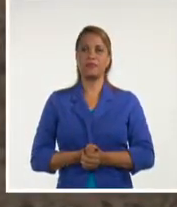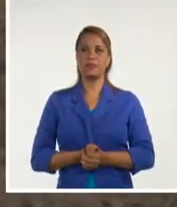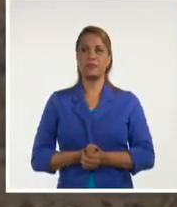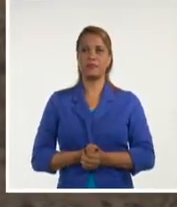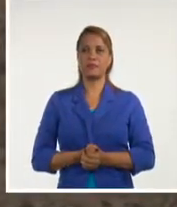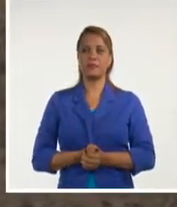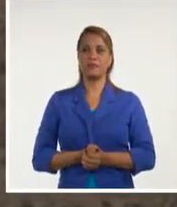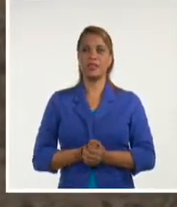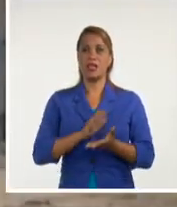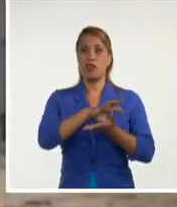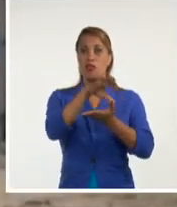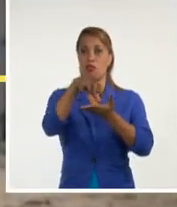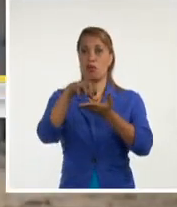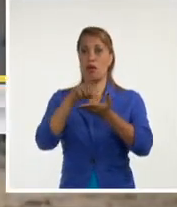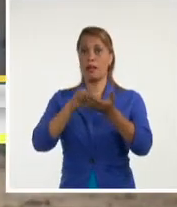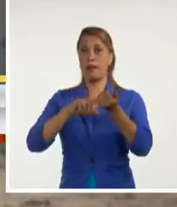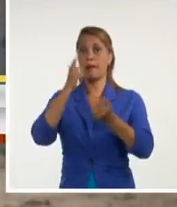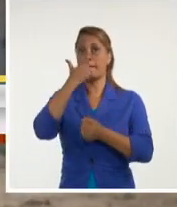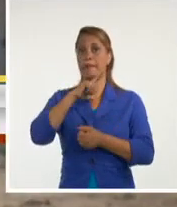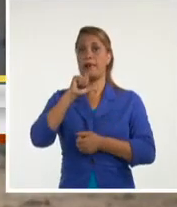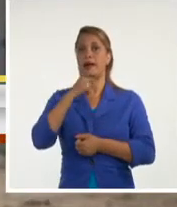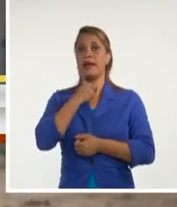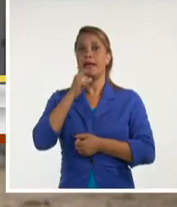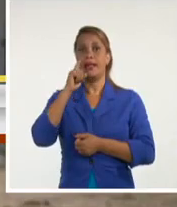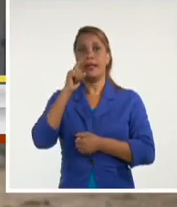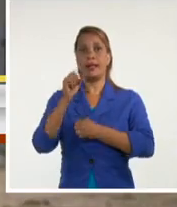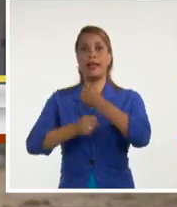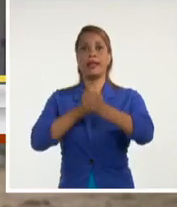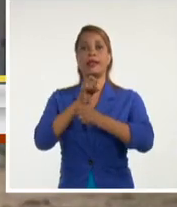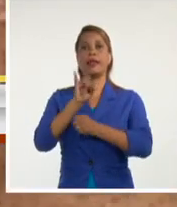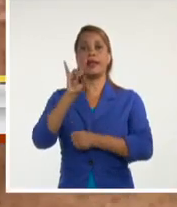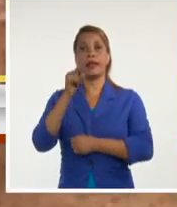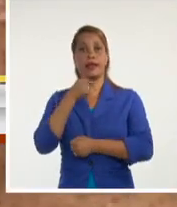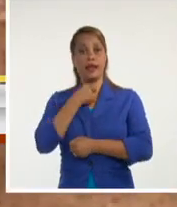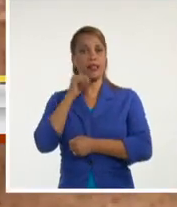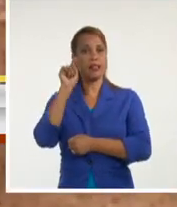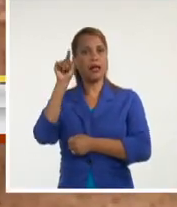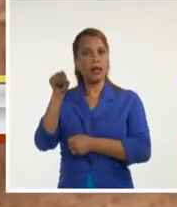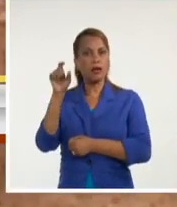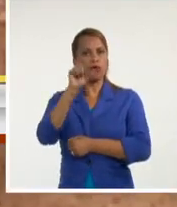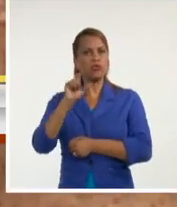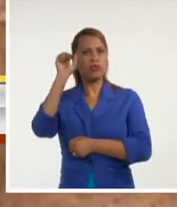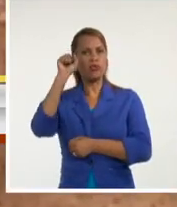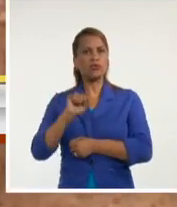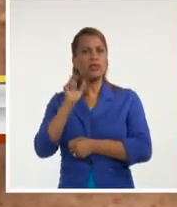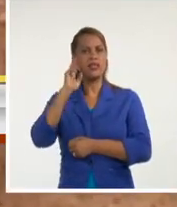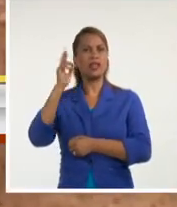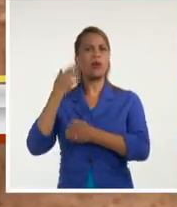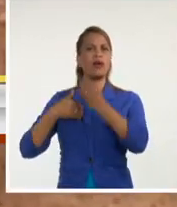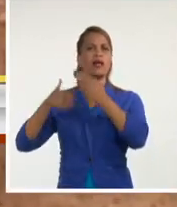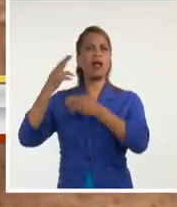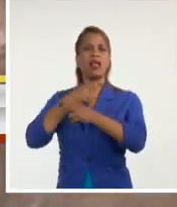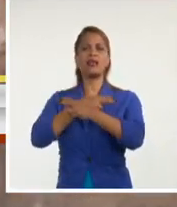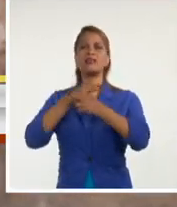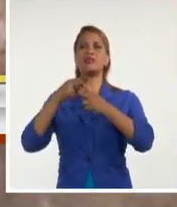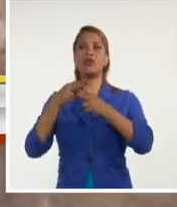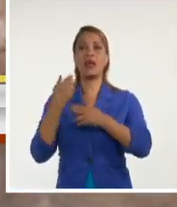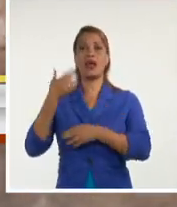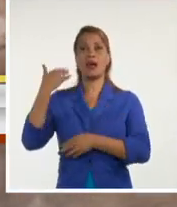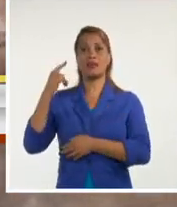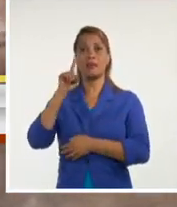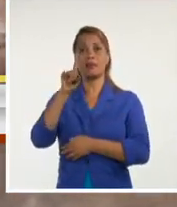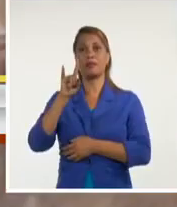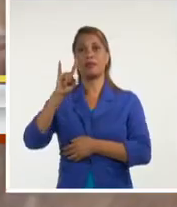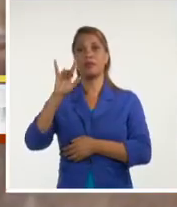En el barrio del Palenque, una zona rural del municipio de Consolación del Sur, se recuerdan historias de un triste pasado, cuando antes de 1959